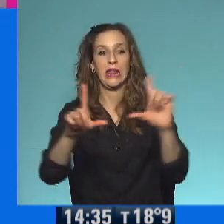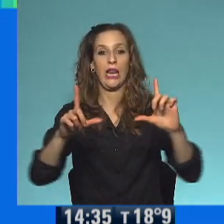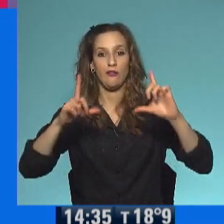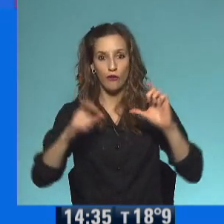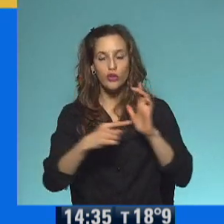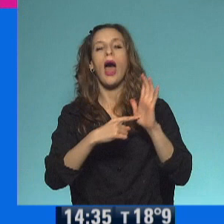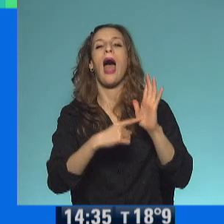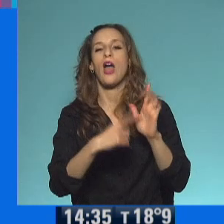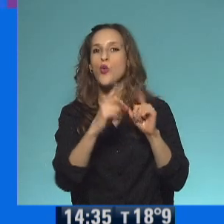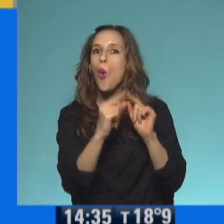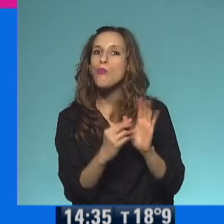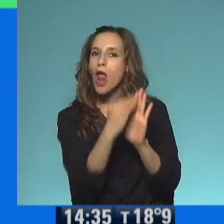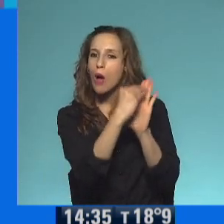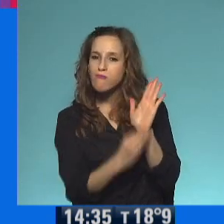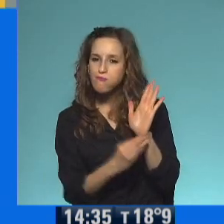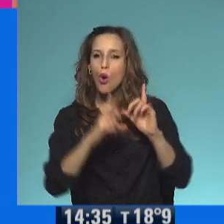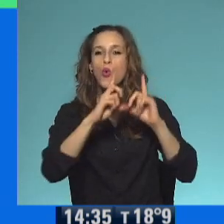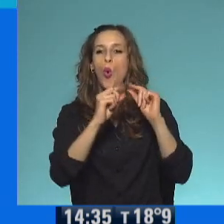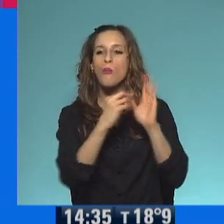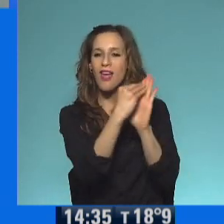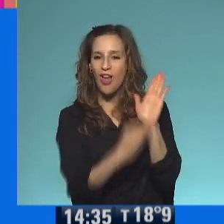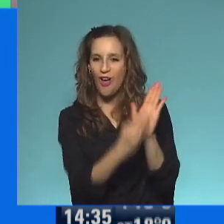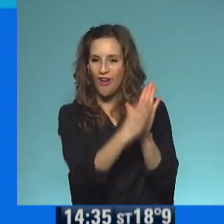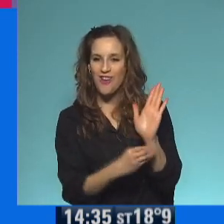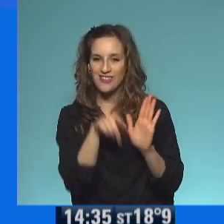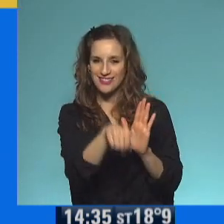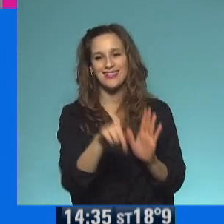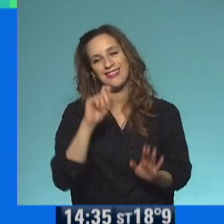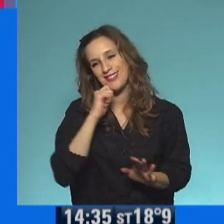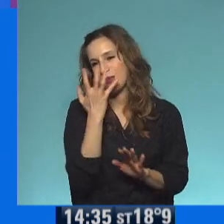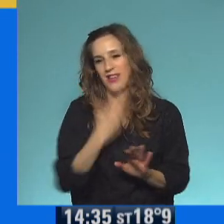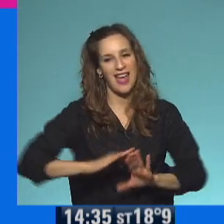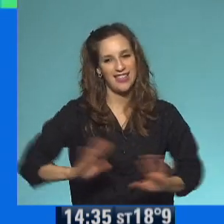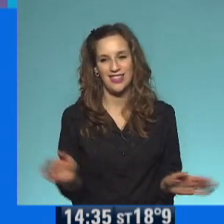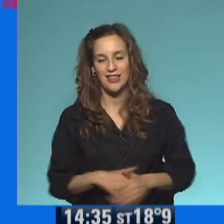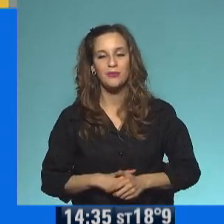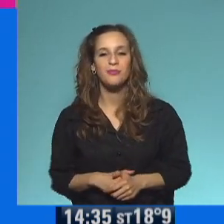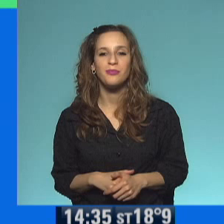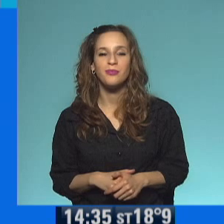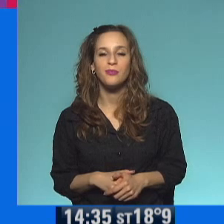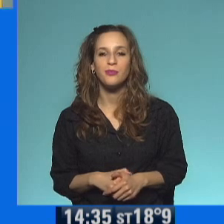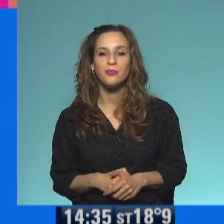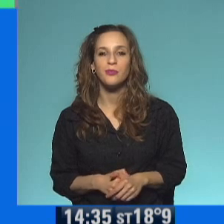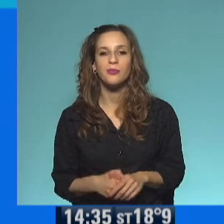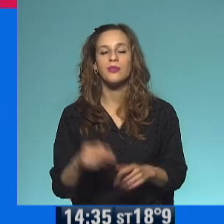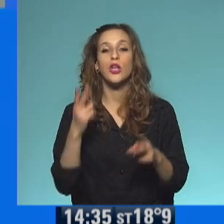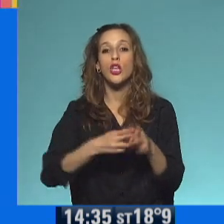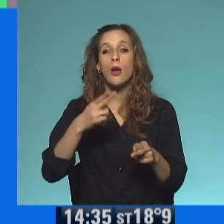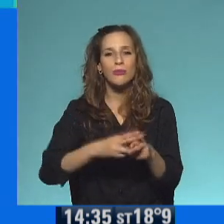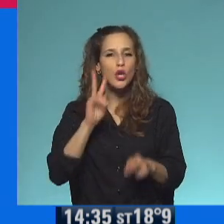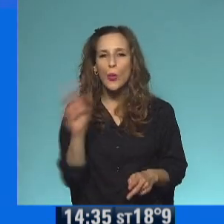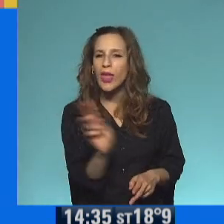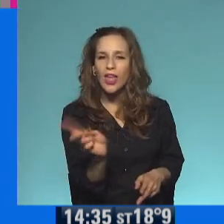Ah, tenemos números. Mirá un castillo de números. Me encanta este castillo de números. No veo el nombre.